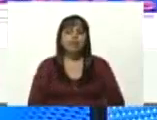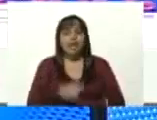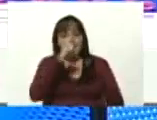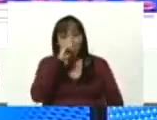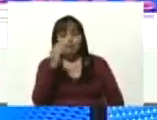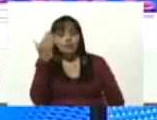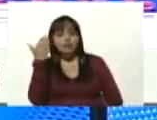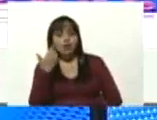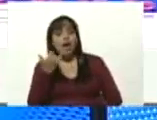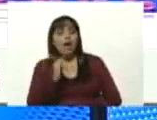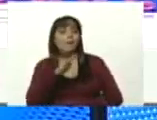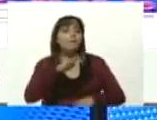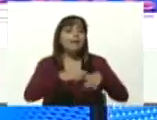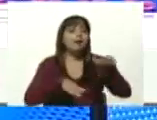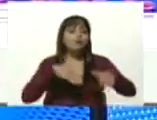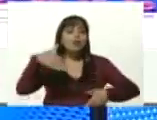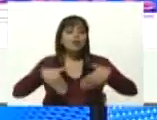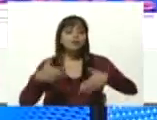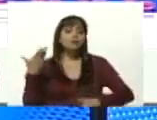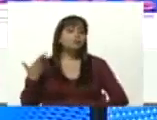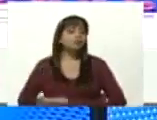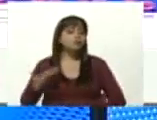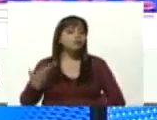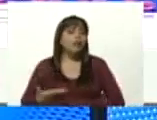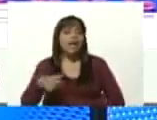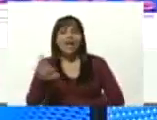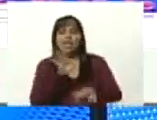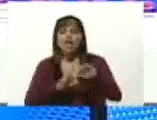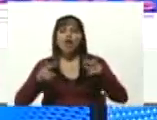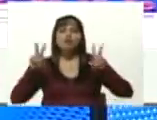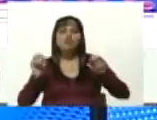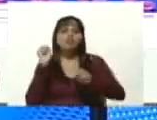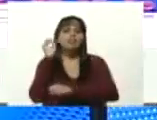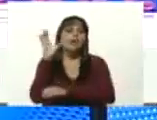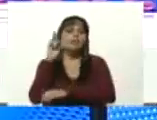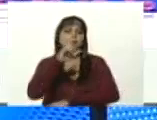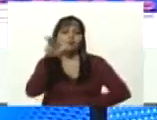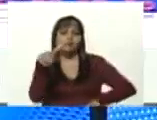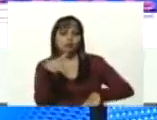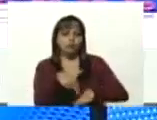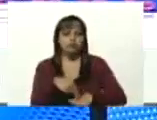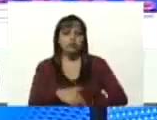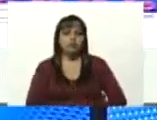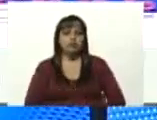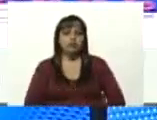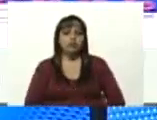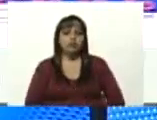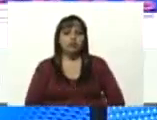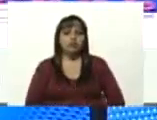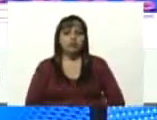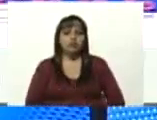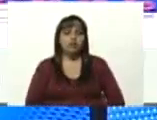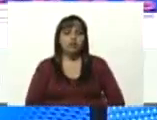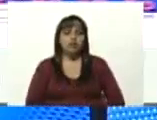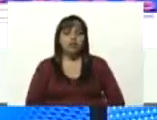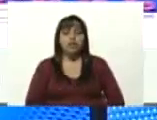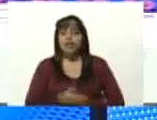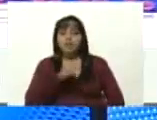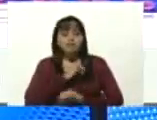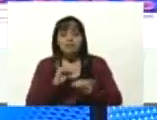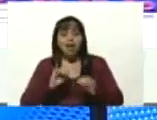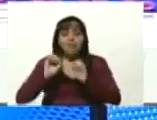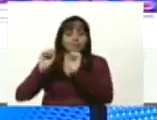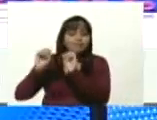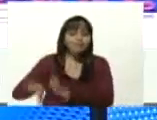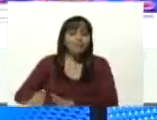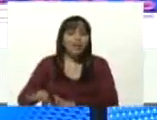pasado se dio un paso electoral gigantesco elegir la nueva asamblea nacional y dejamos atrás la vieja asamblea